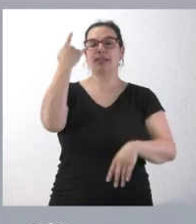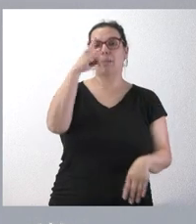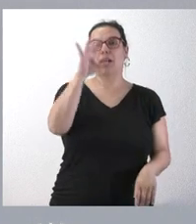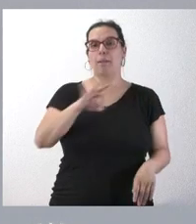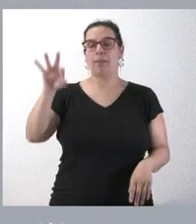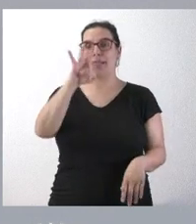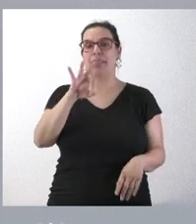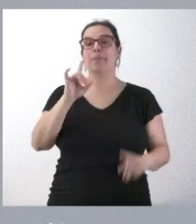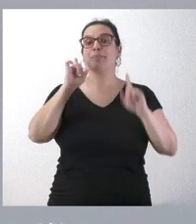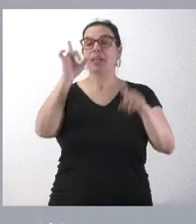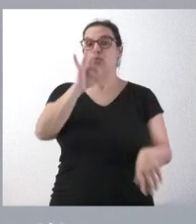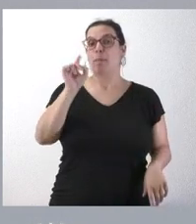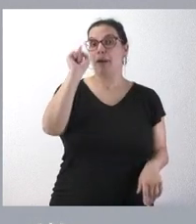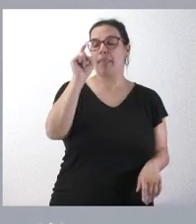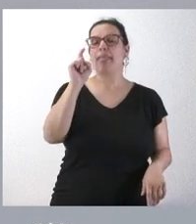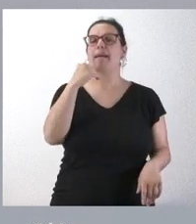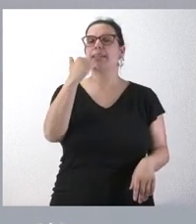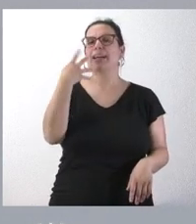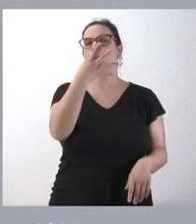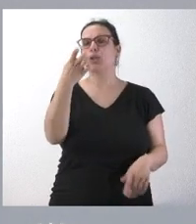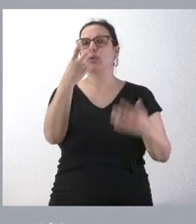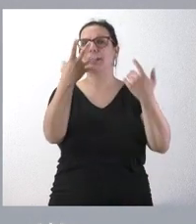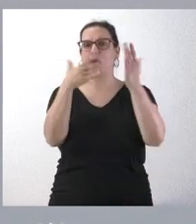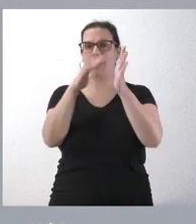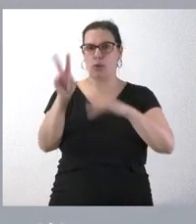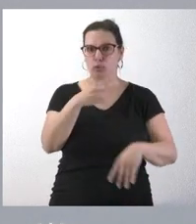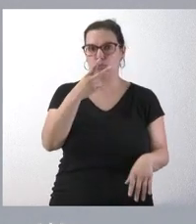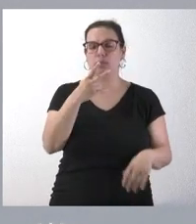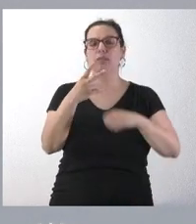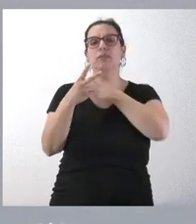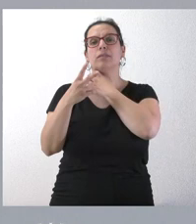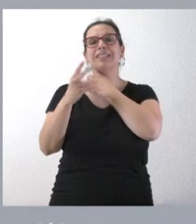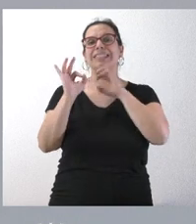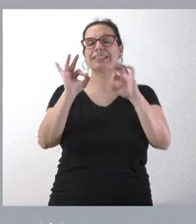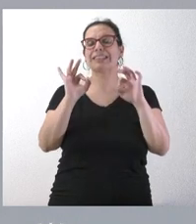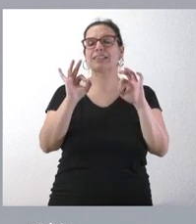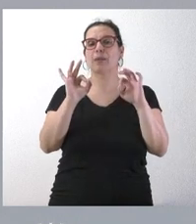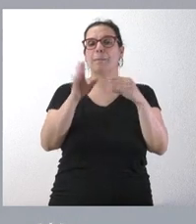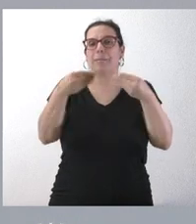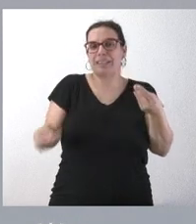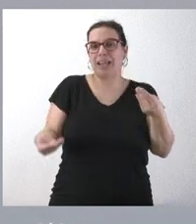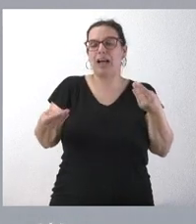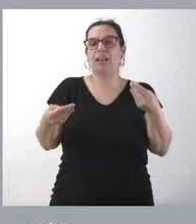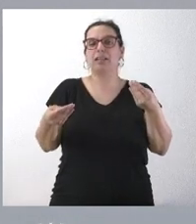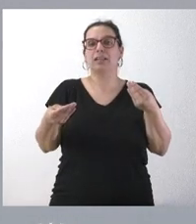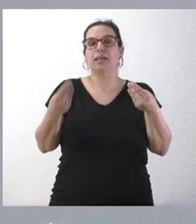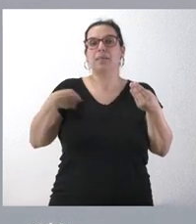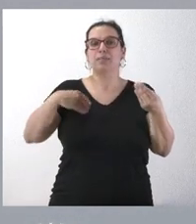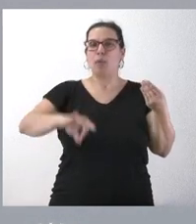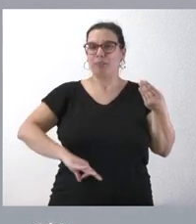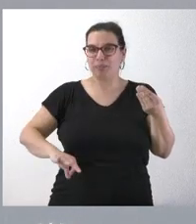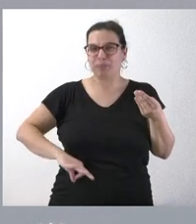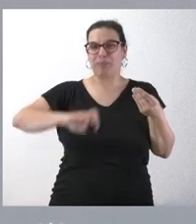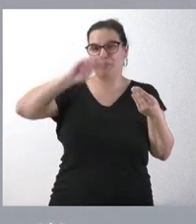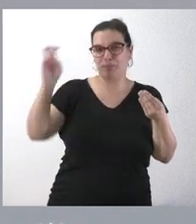En el caso de Palencia, casi 425.000 euros para material de ostomía en los centros de atención